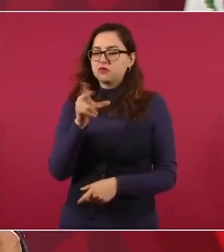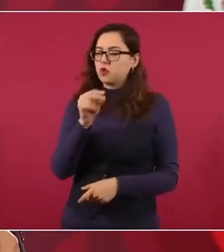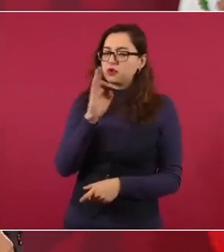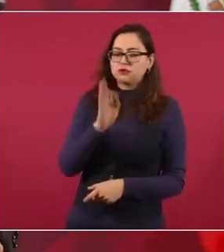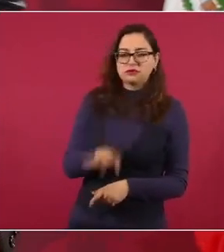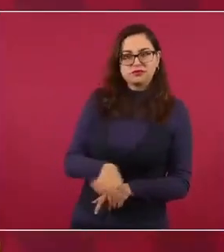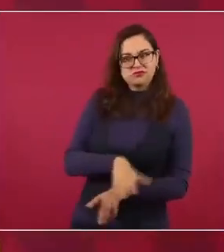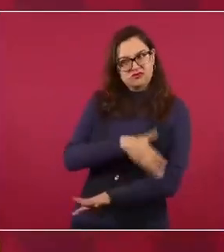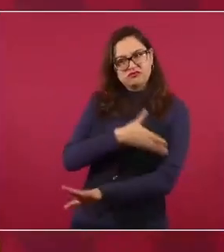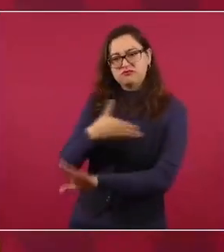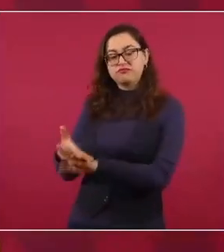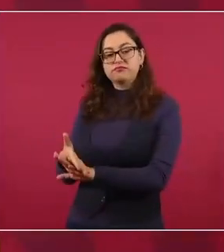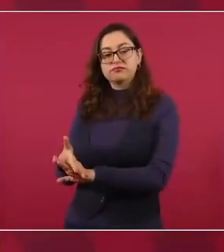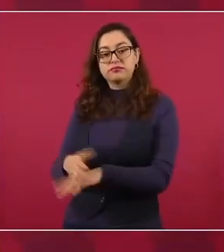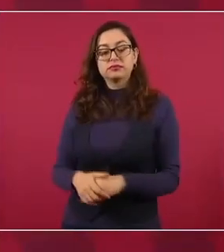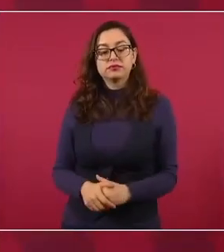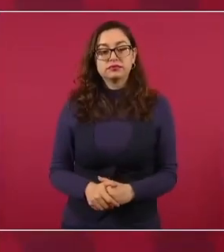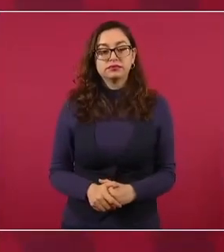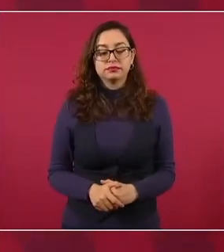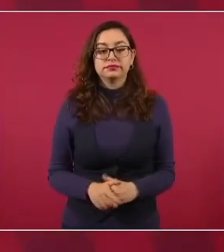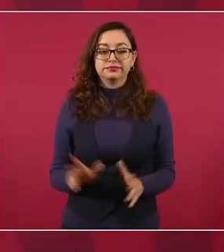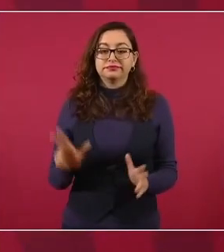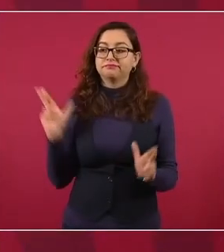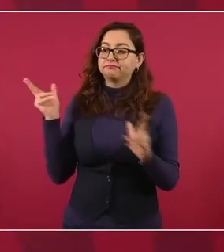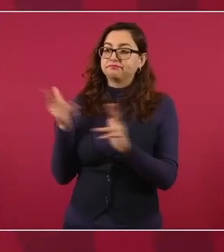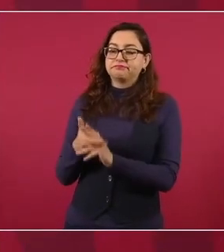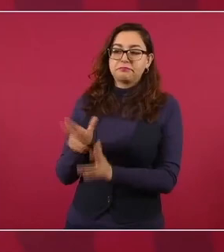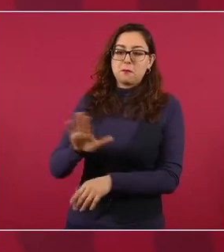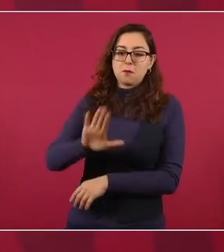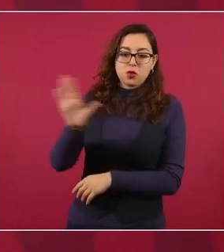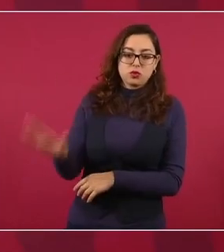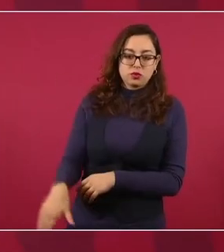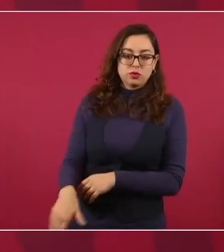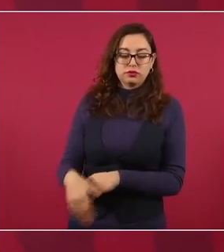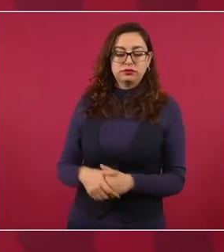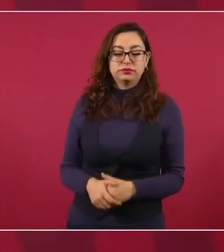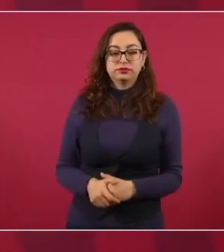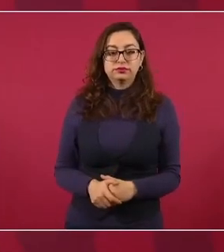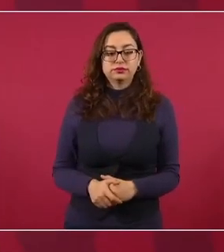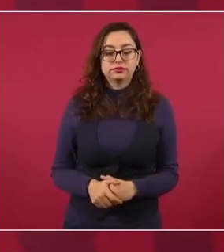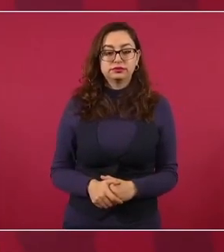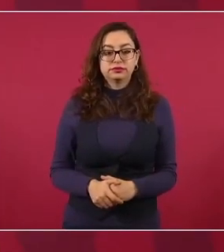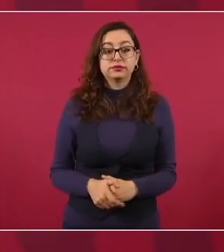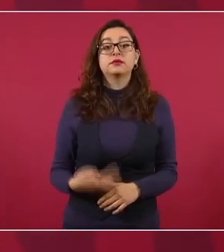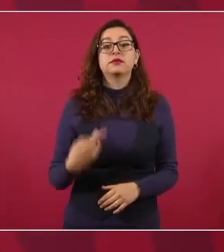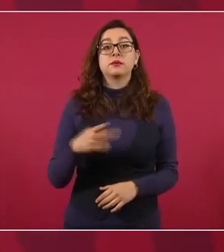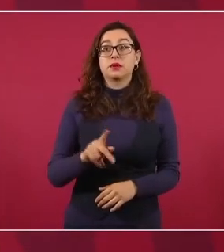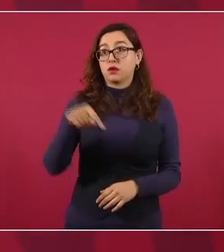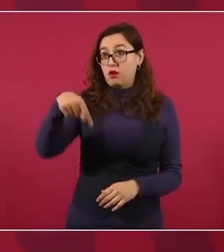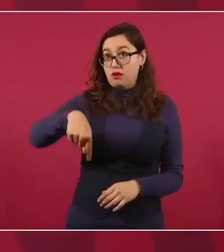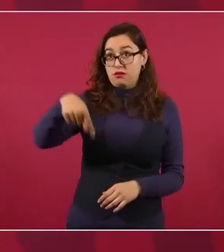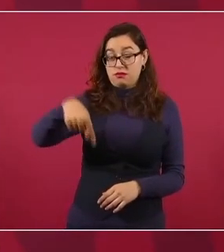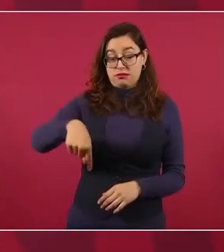y así lo asesinan. Pero cuando lo detienen aquí en Palacio